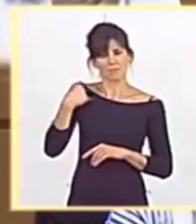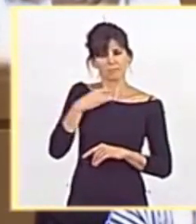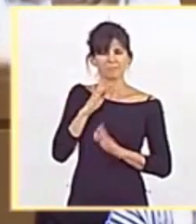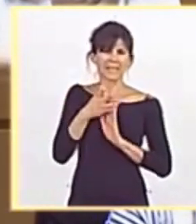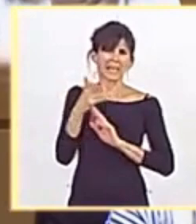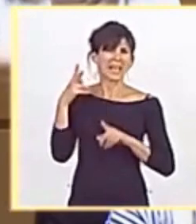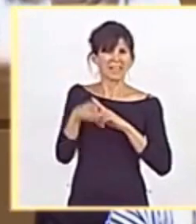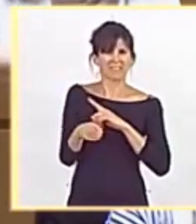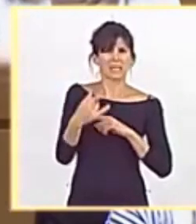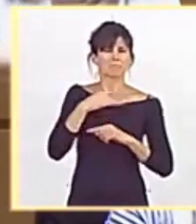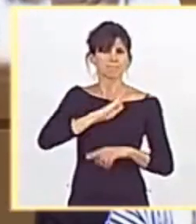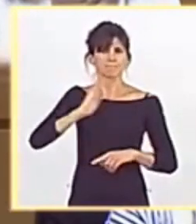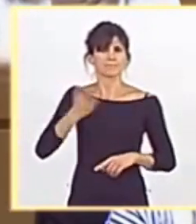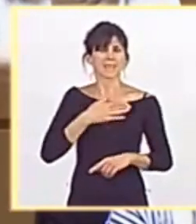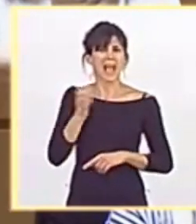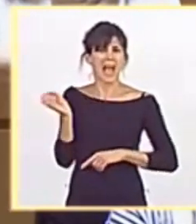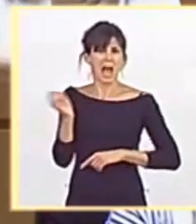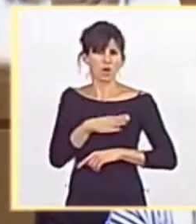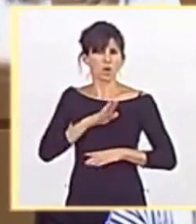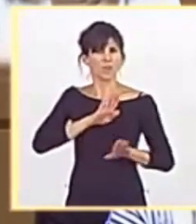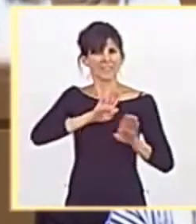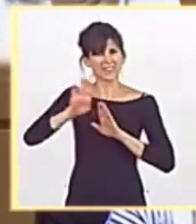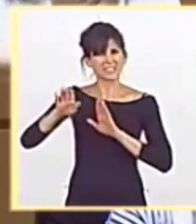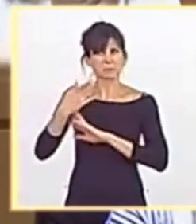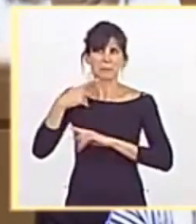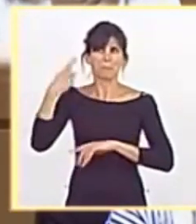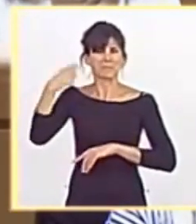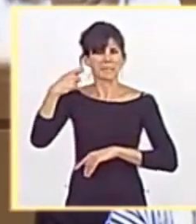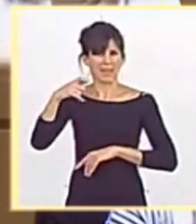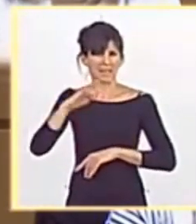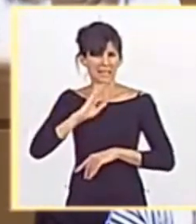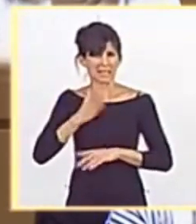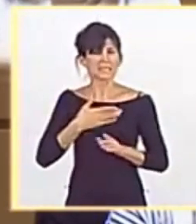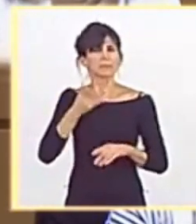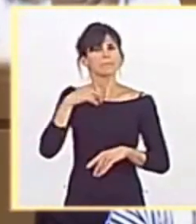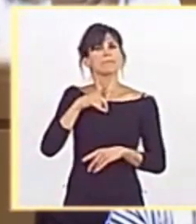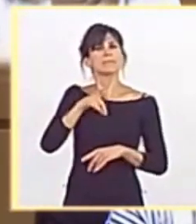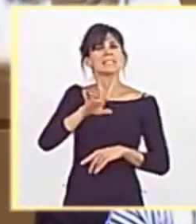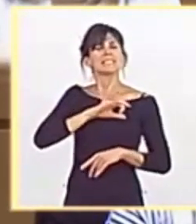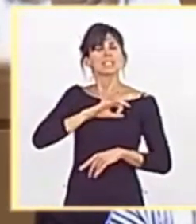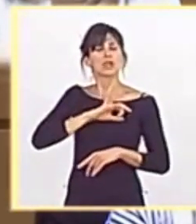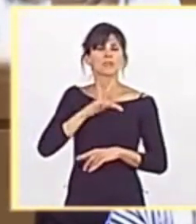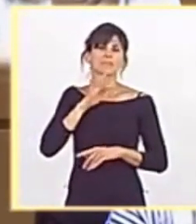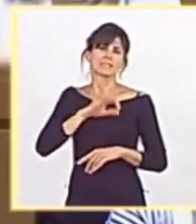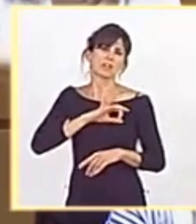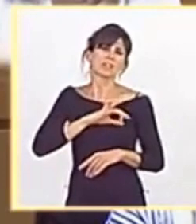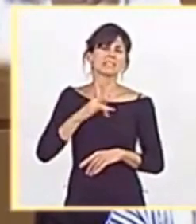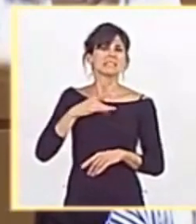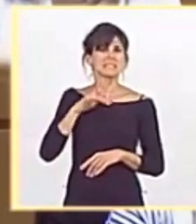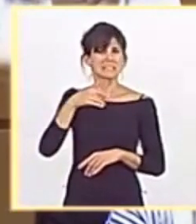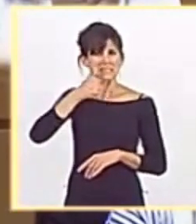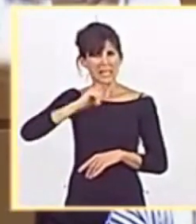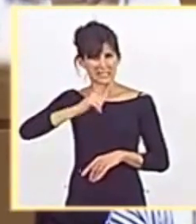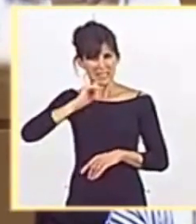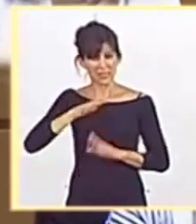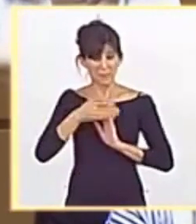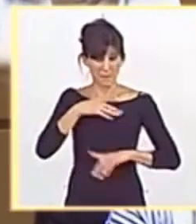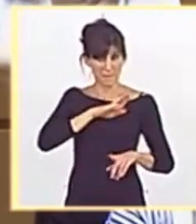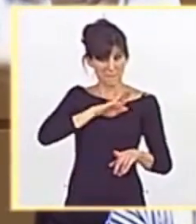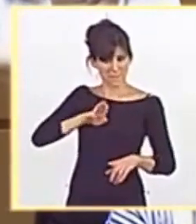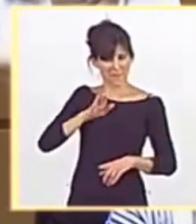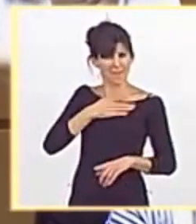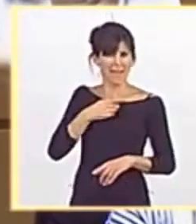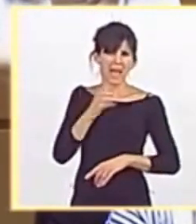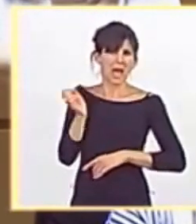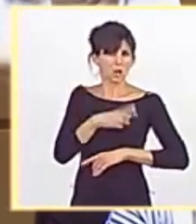apropiación del ahorro de los vecinos por parte de su presidente, por parte del señor Sánchez. Desde el PP conseguimos que estos